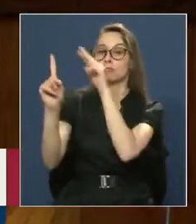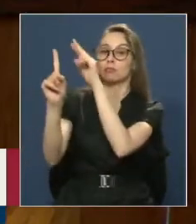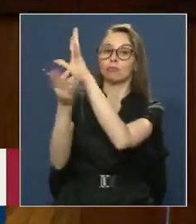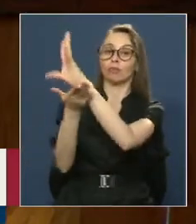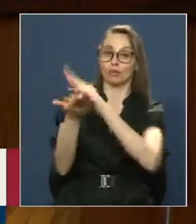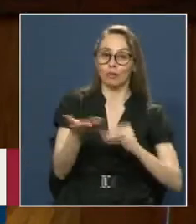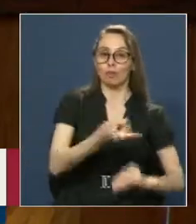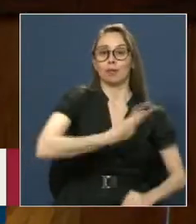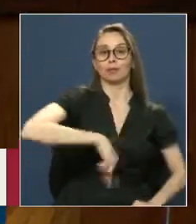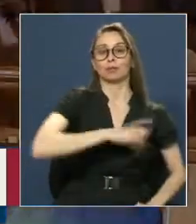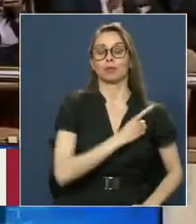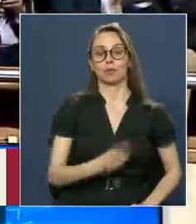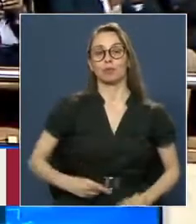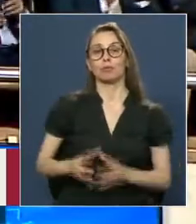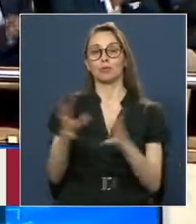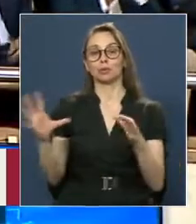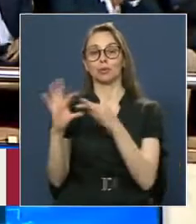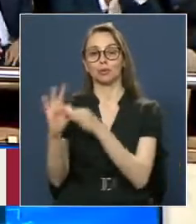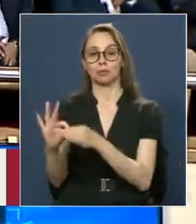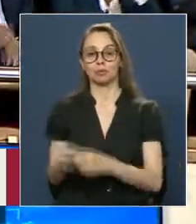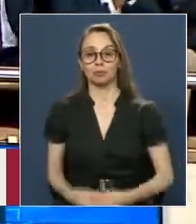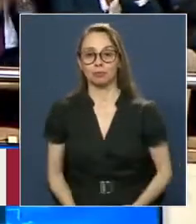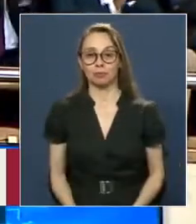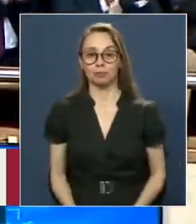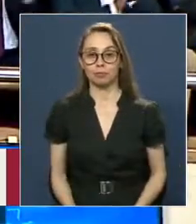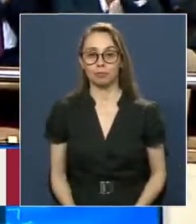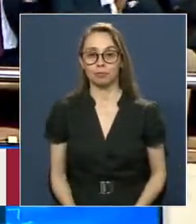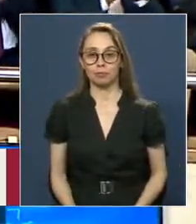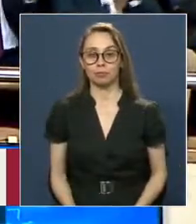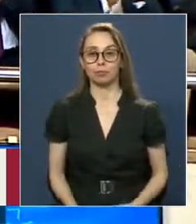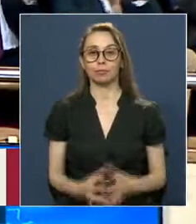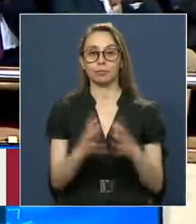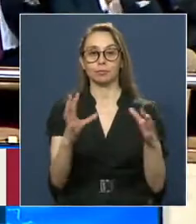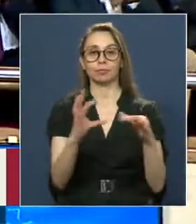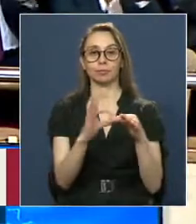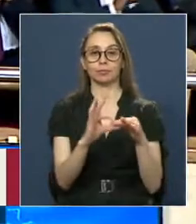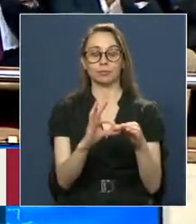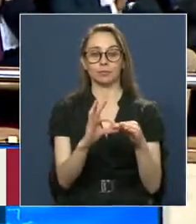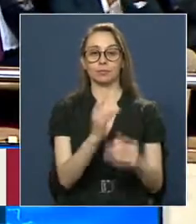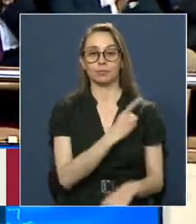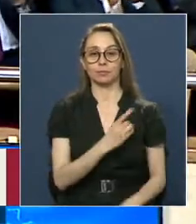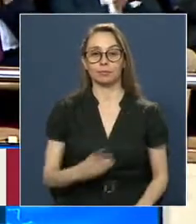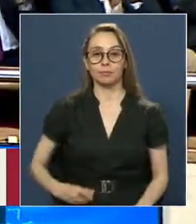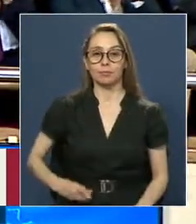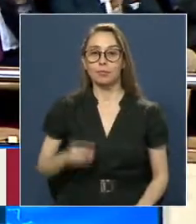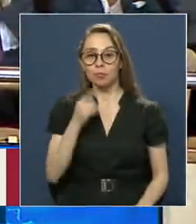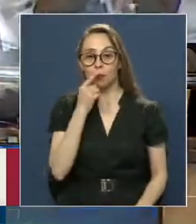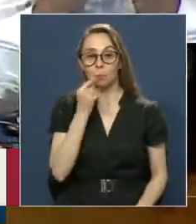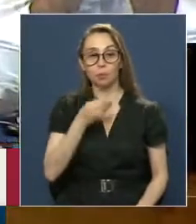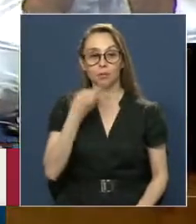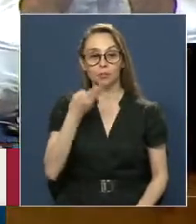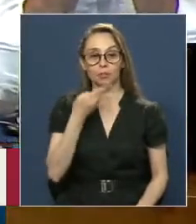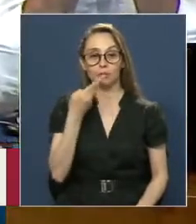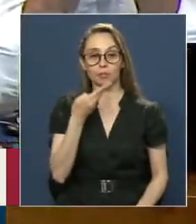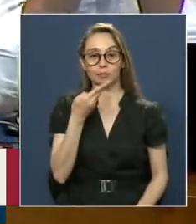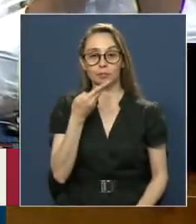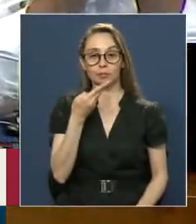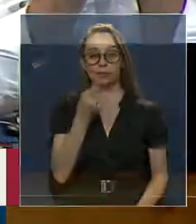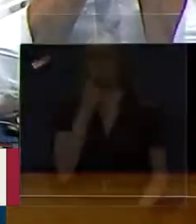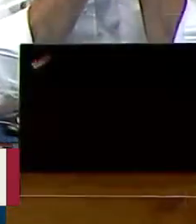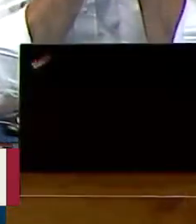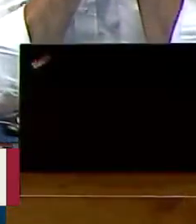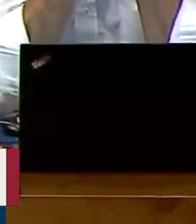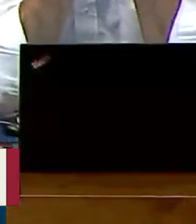parlamentarios Muchas gracias Muchas gracias Diputado Tiene la palabra El